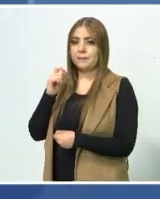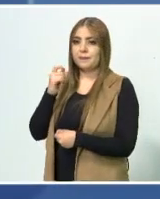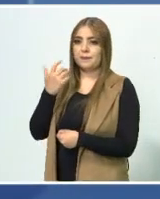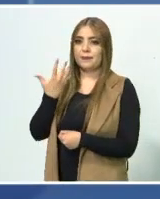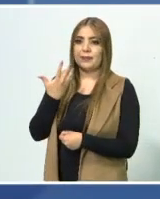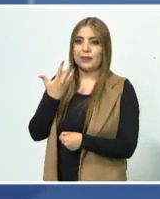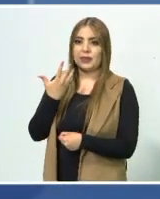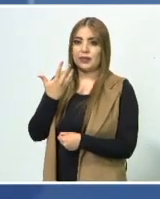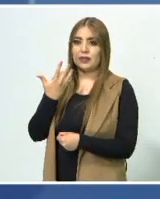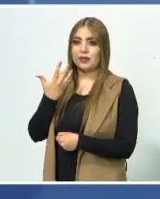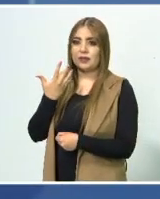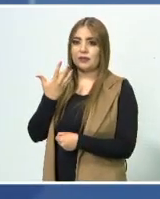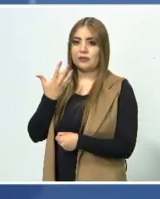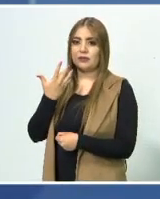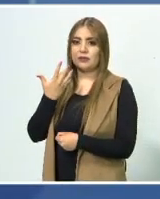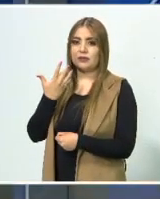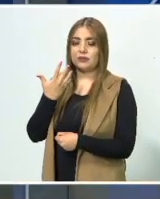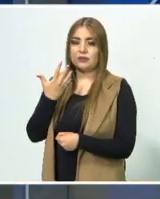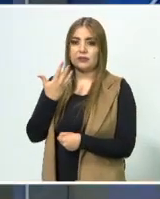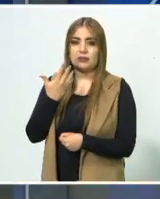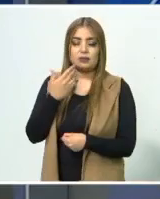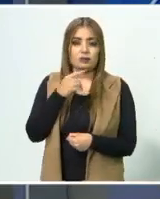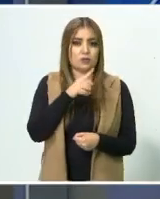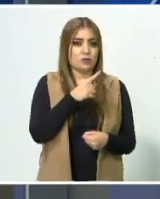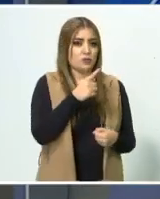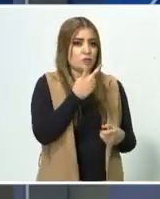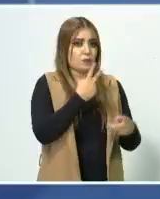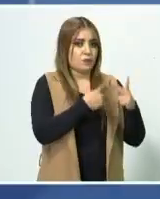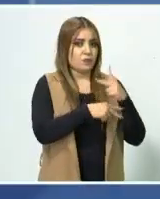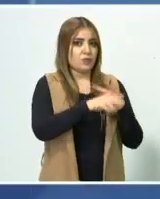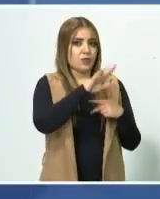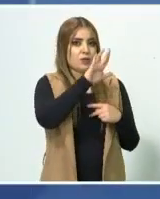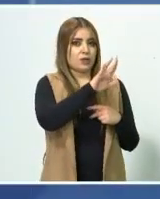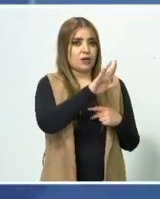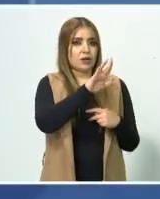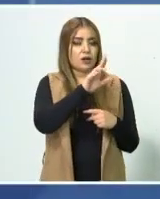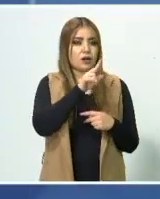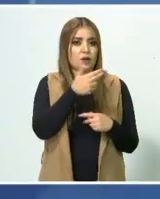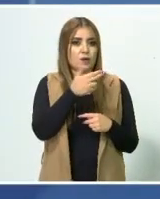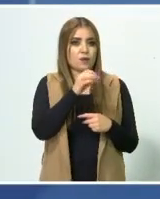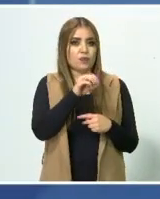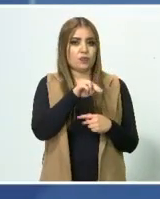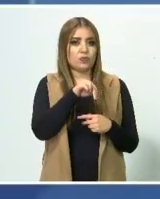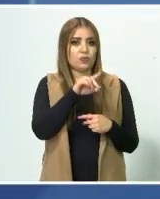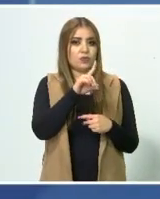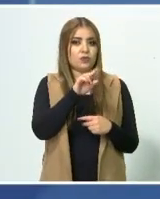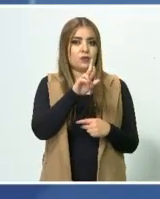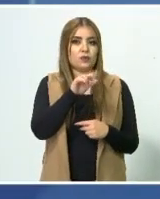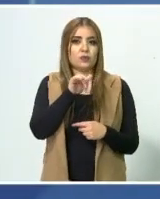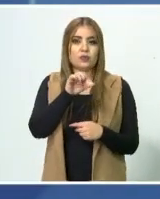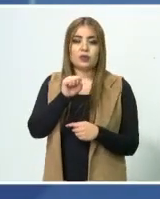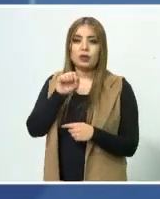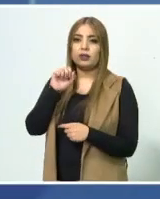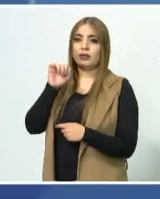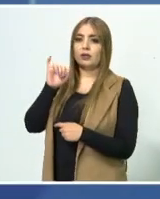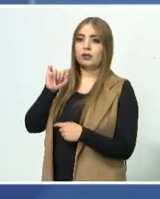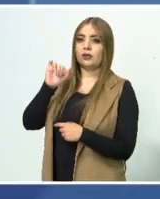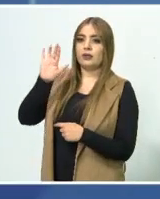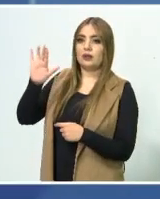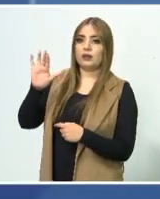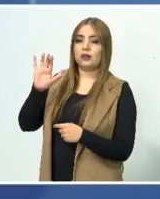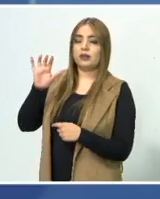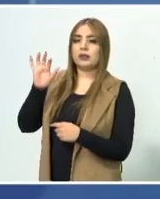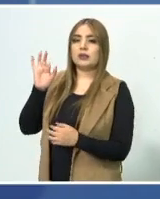Veinticinco. ¿De Honduras? Soy de Honduras. ¿De qué departamento eres de Honduras? De Honduras, del lado de Choluteca,